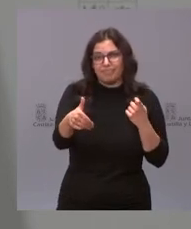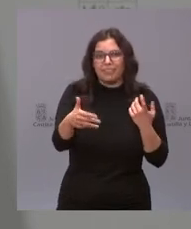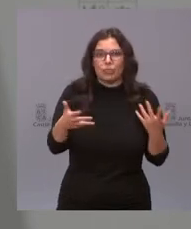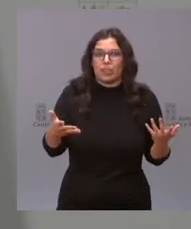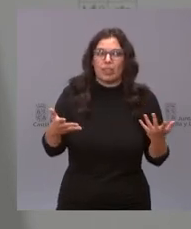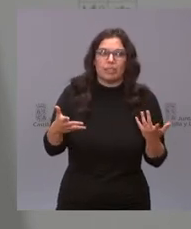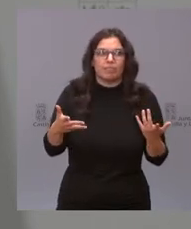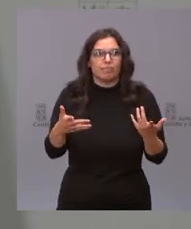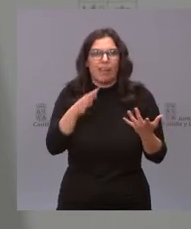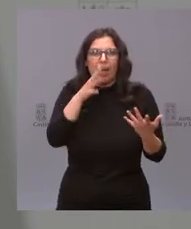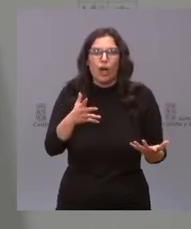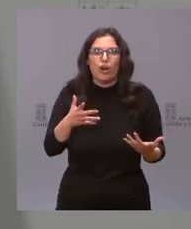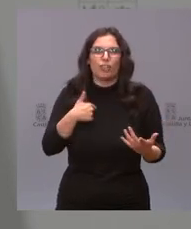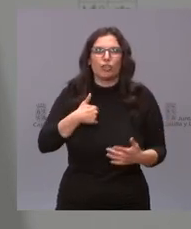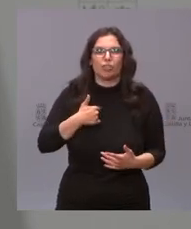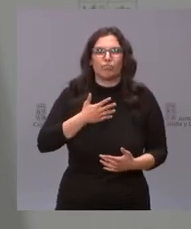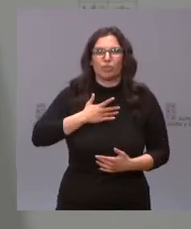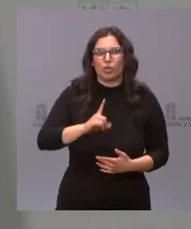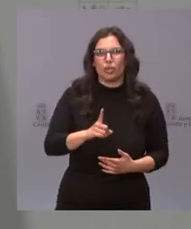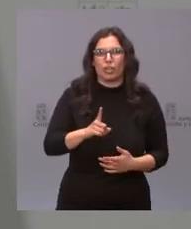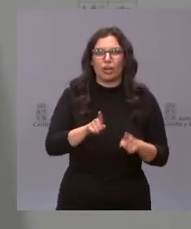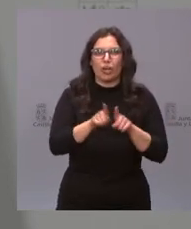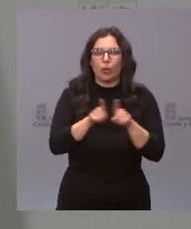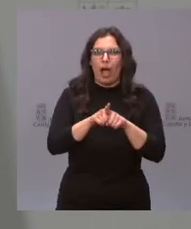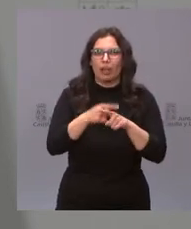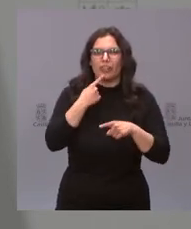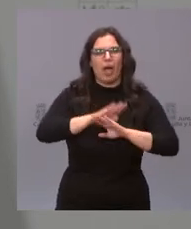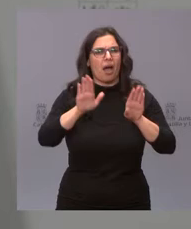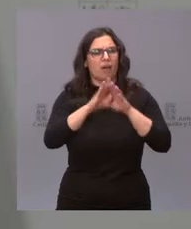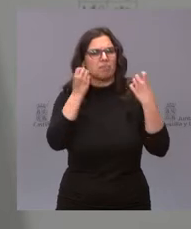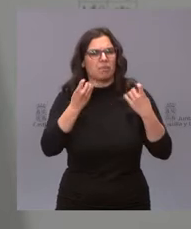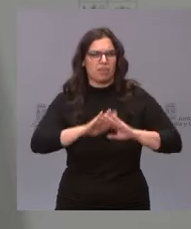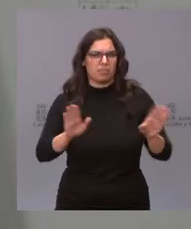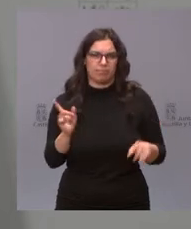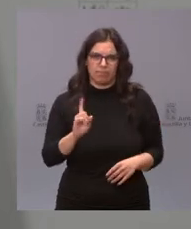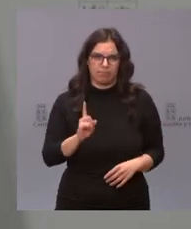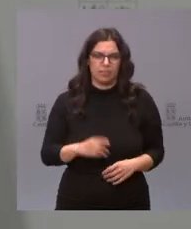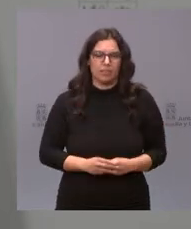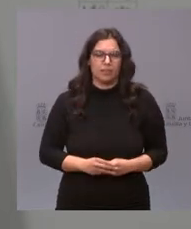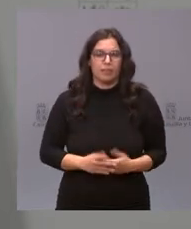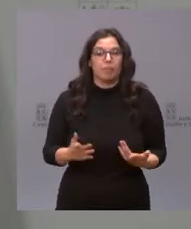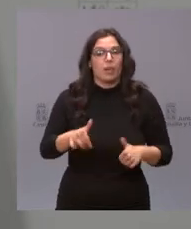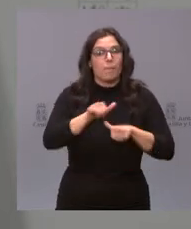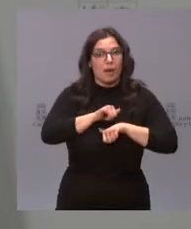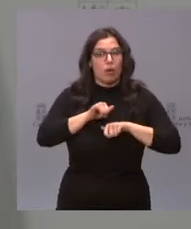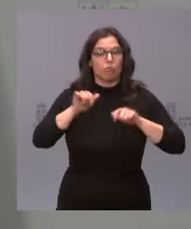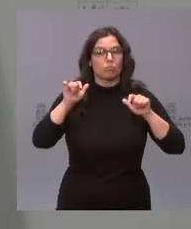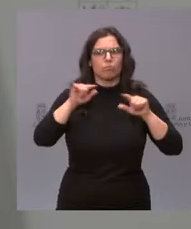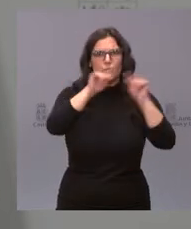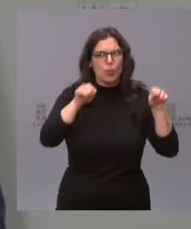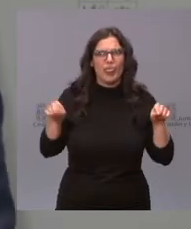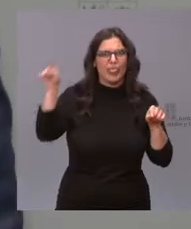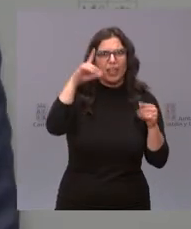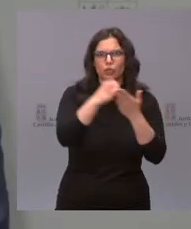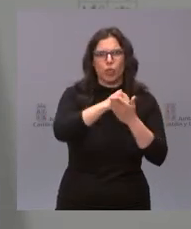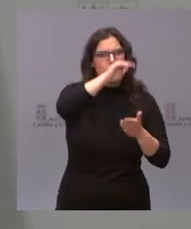en estos momentos mi intención en autocomplacencia. Pero creo que decir que el paro ha descendido en todas las provincias y